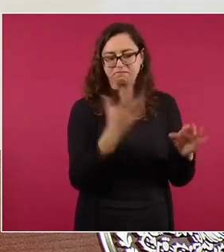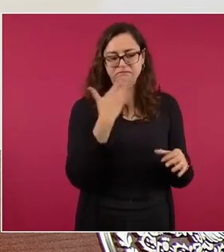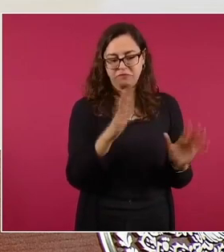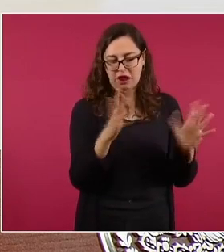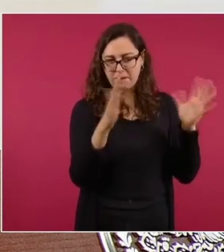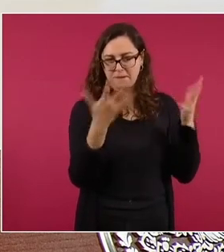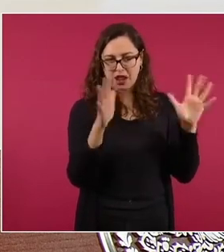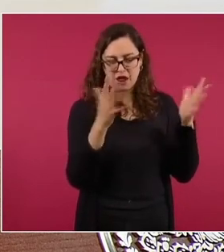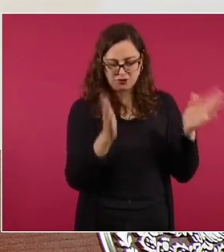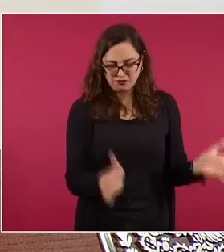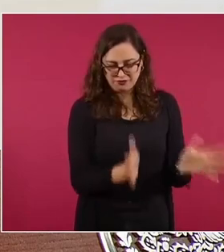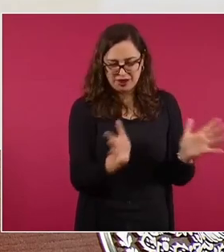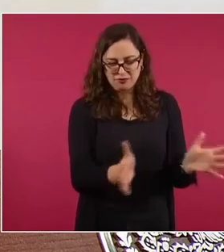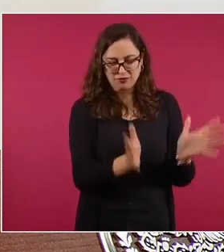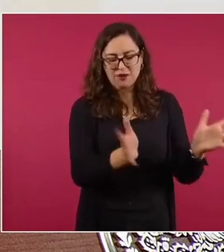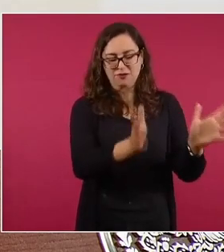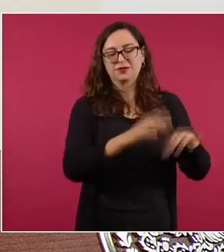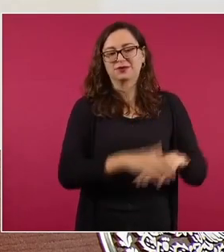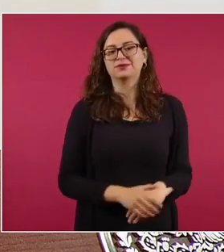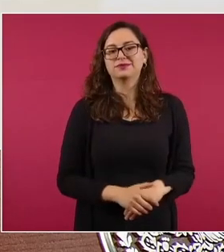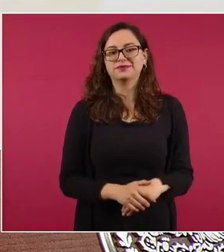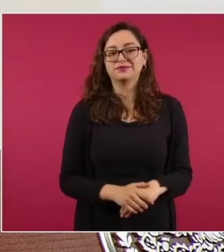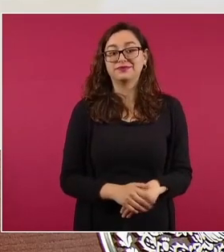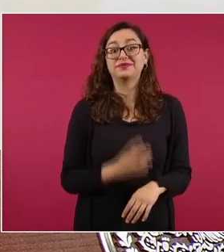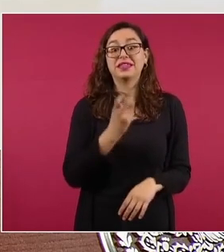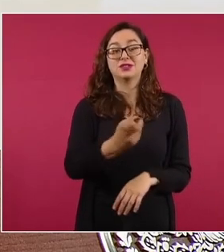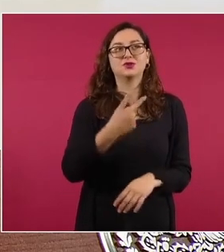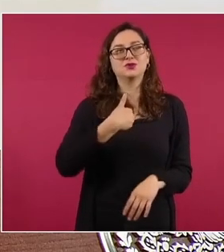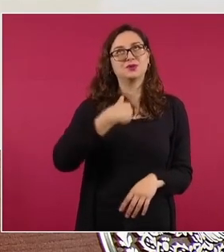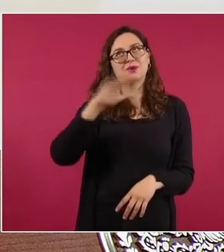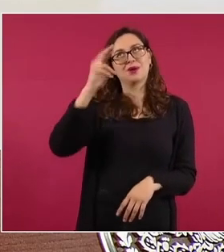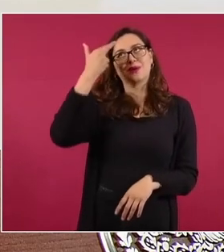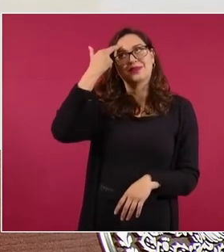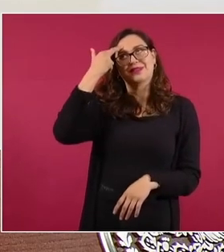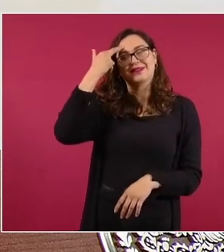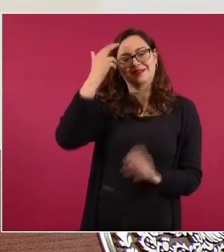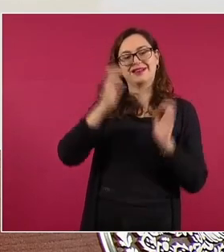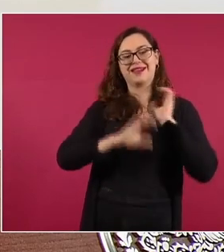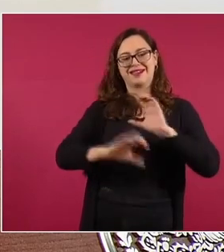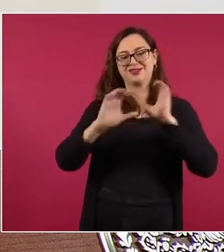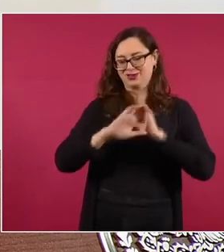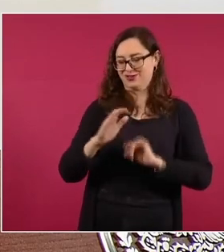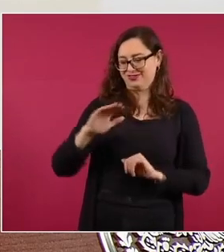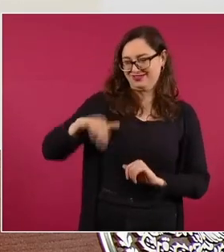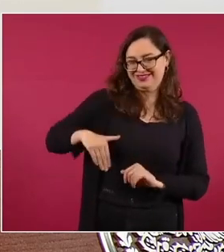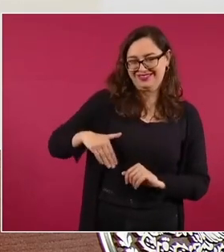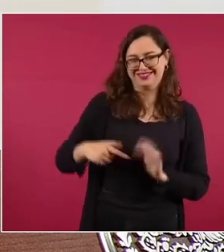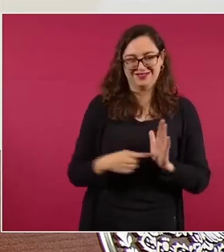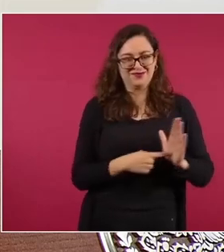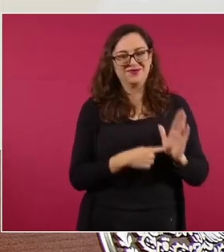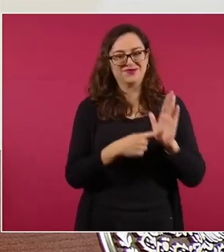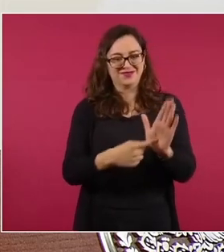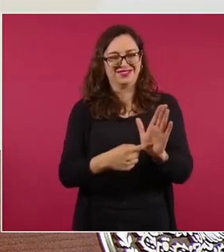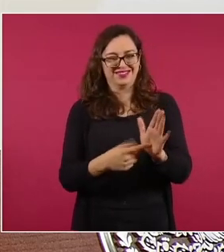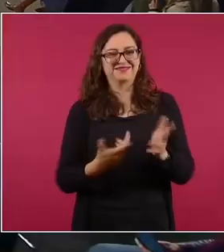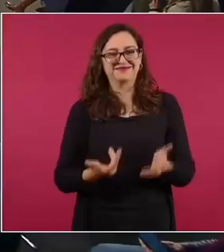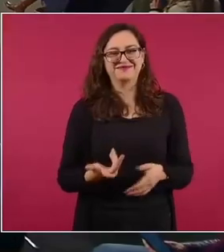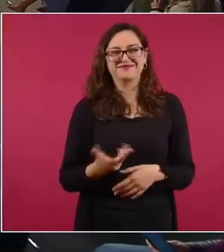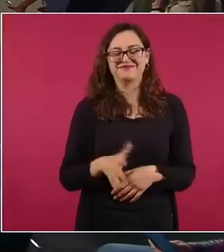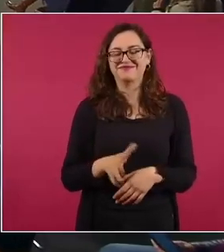me acordé de la canción de Chicoche, que tenía tiempo que no la escuchaba.